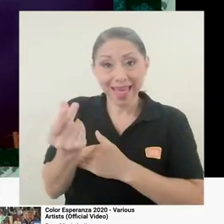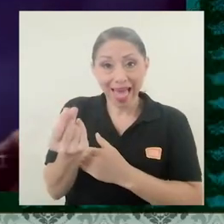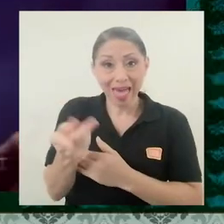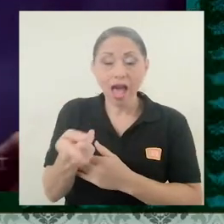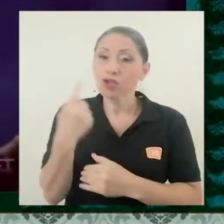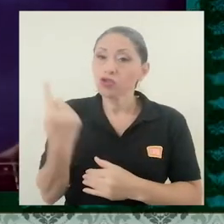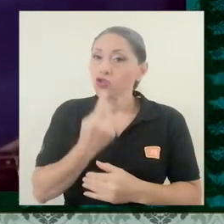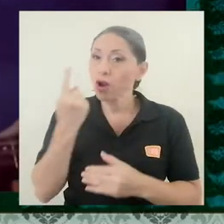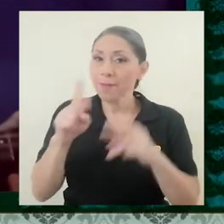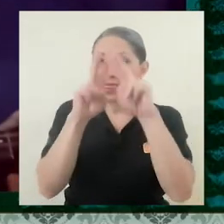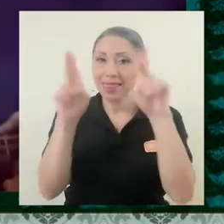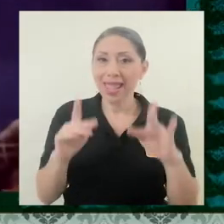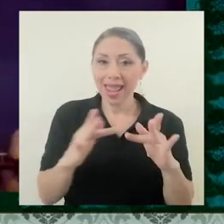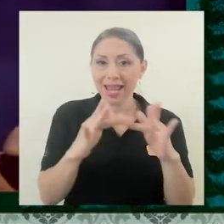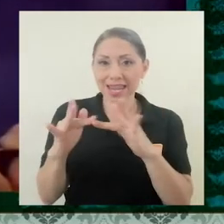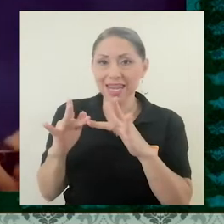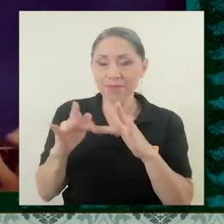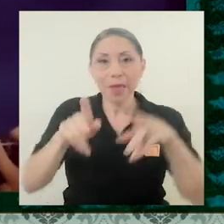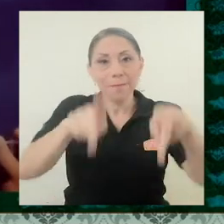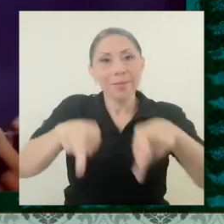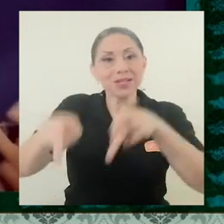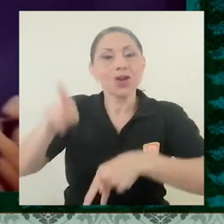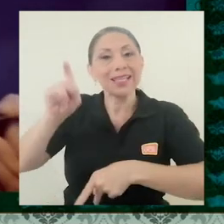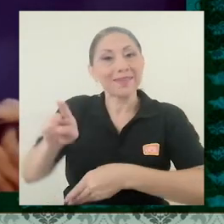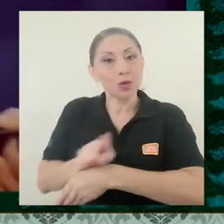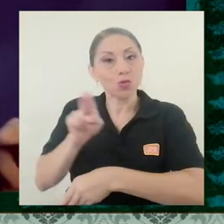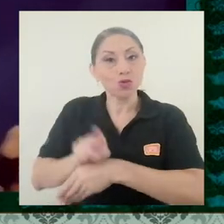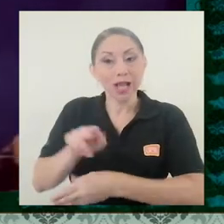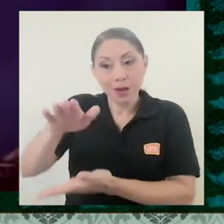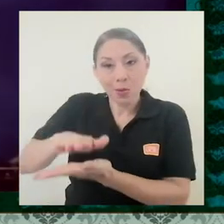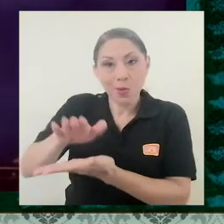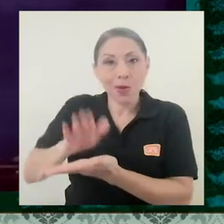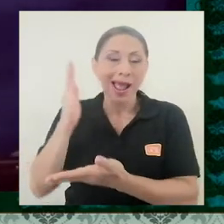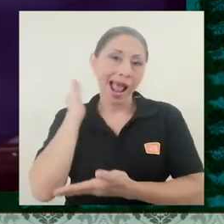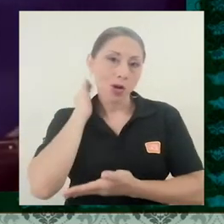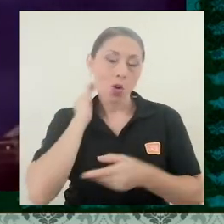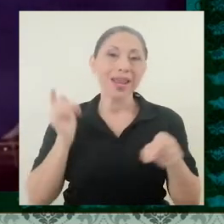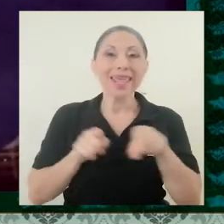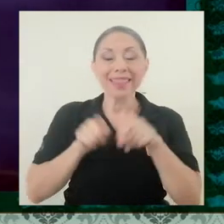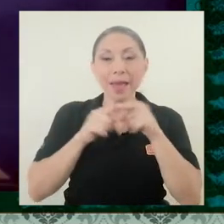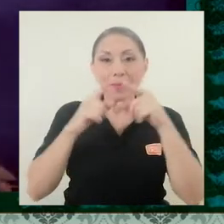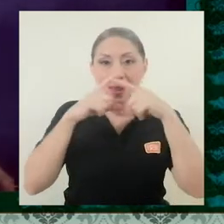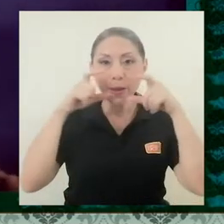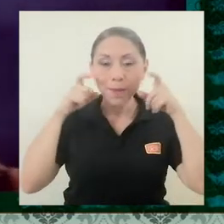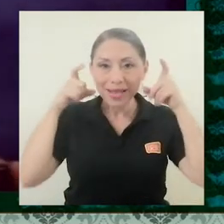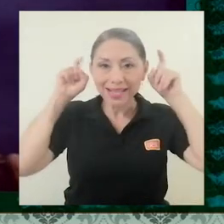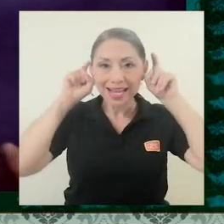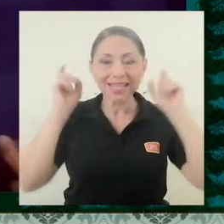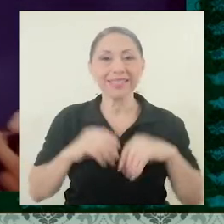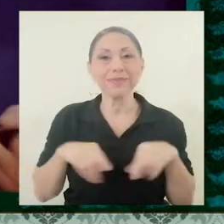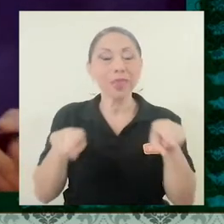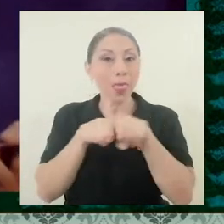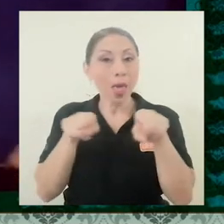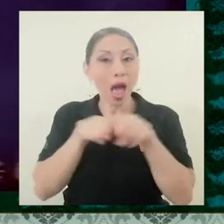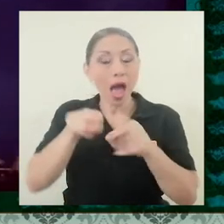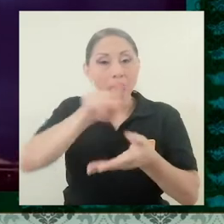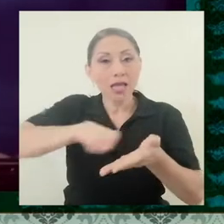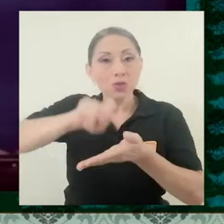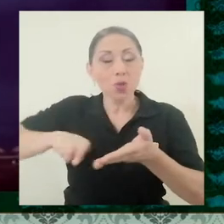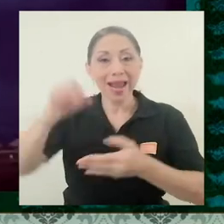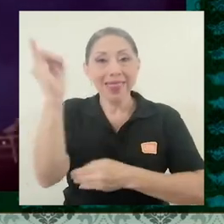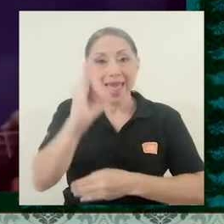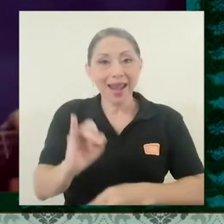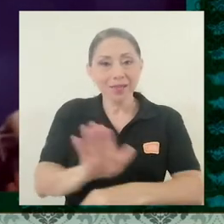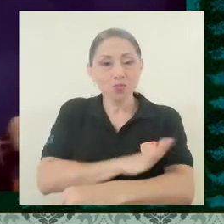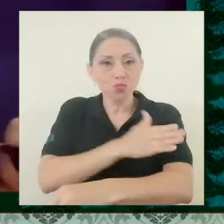línea y las personas deberán hacer uso de los dispensadores de alcohol y de mascarillas. Por su parte, la Escuela de